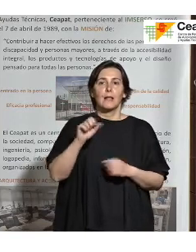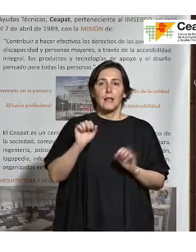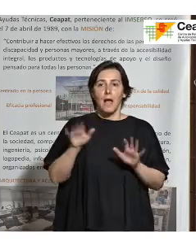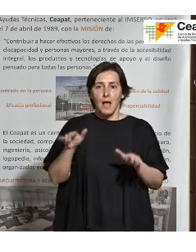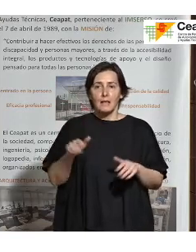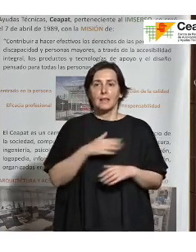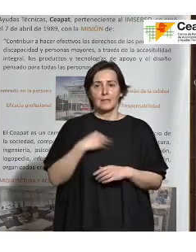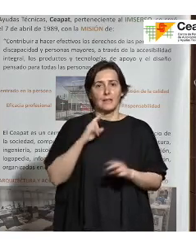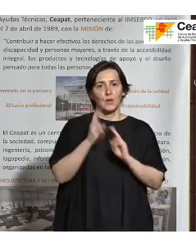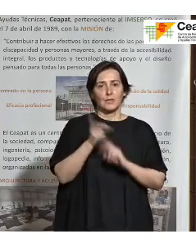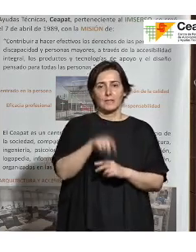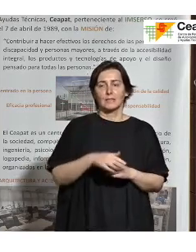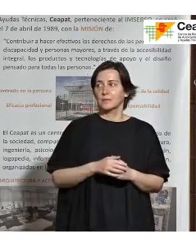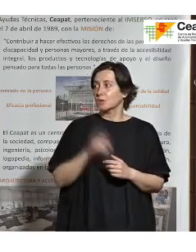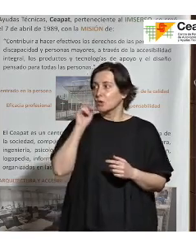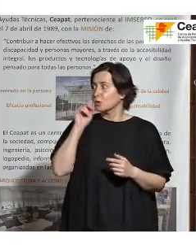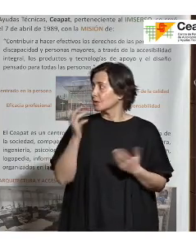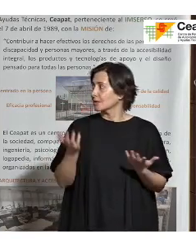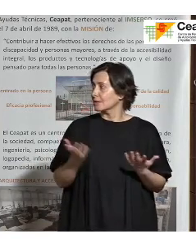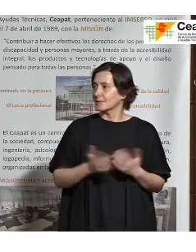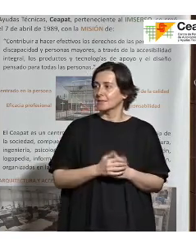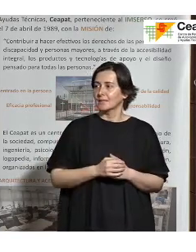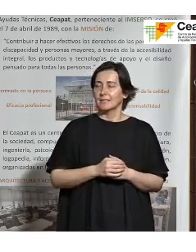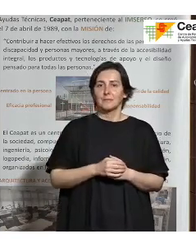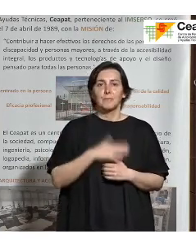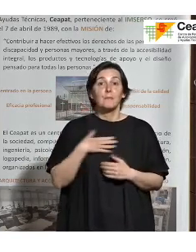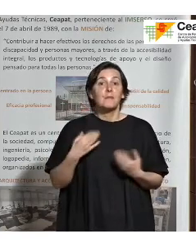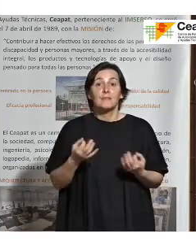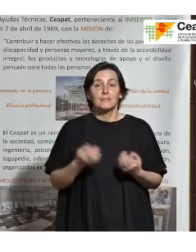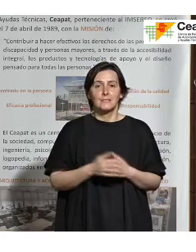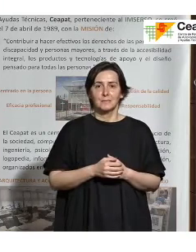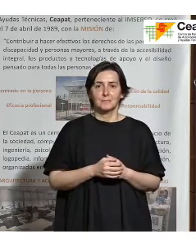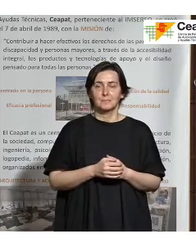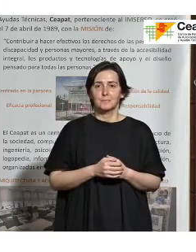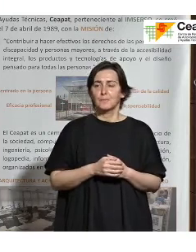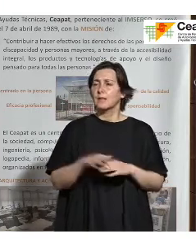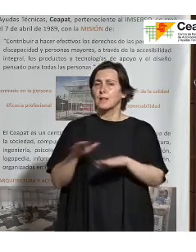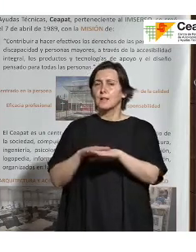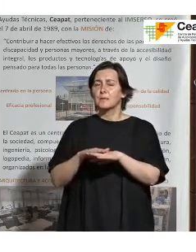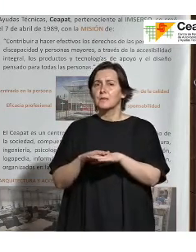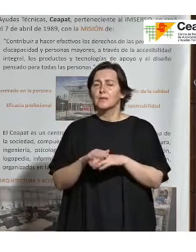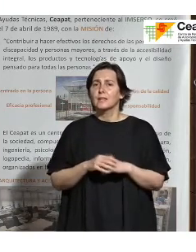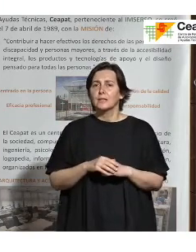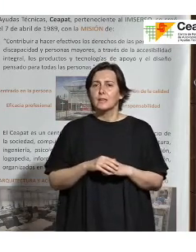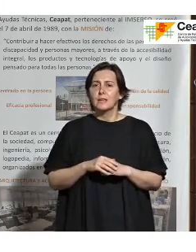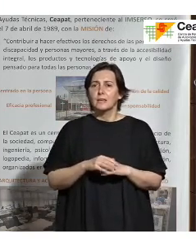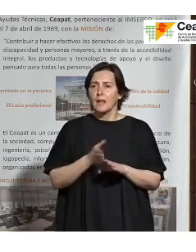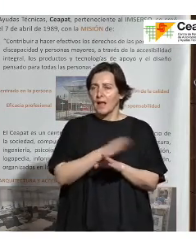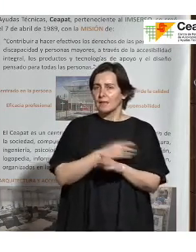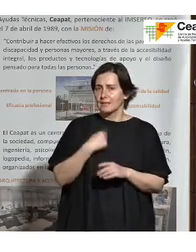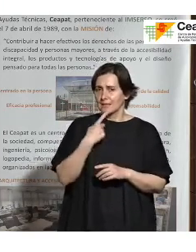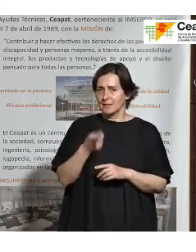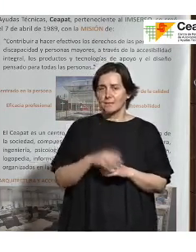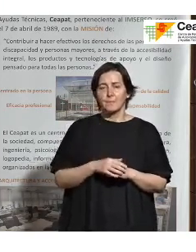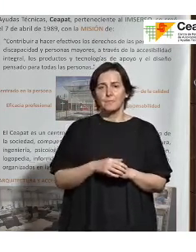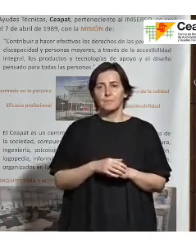Entonces, no sé qué preferís. No solamente Miguel Ángel, antes de, perdona, y ahora obviamente te dejo. En